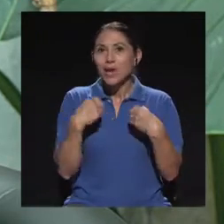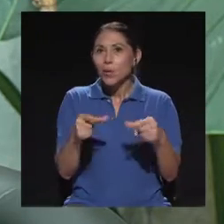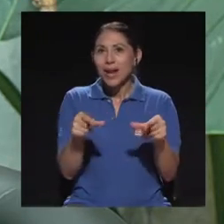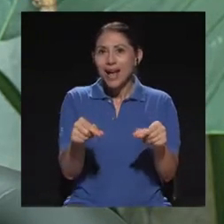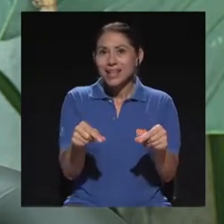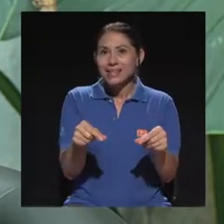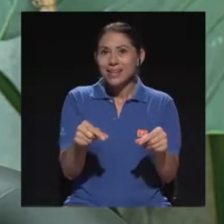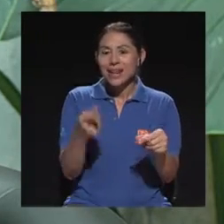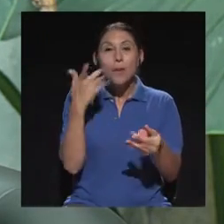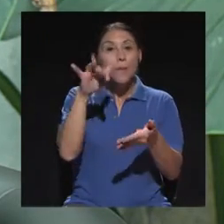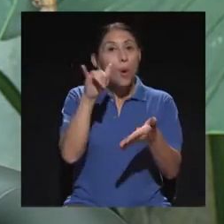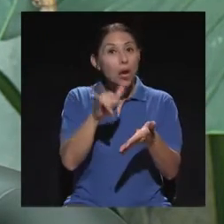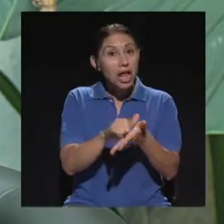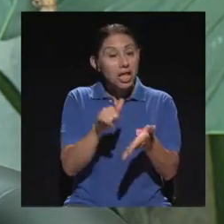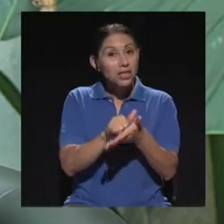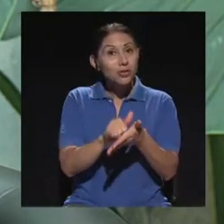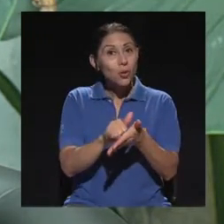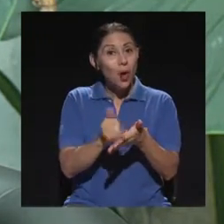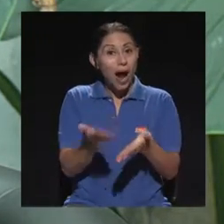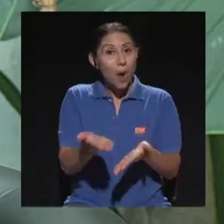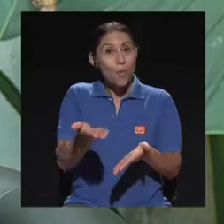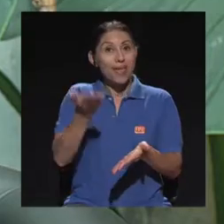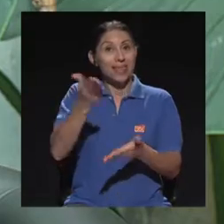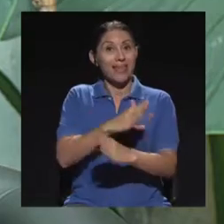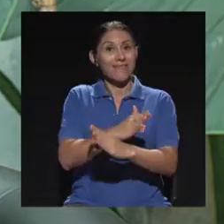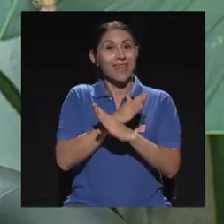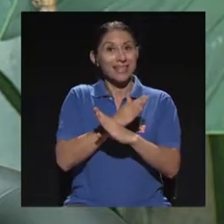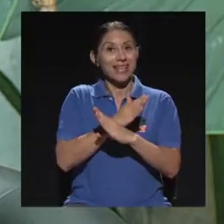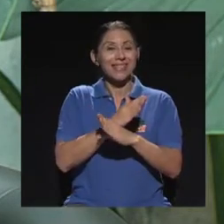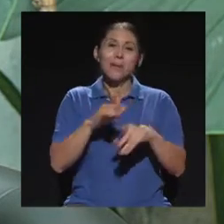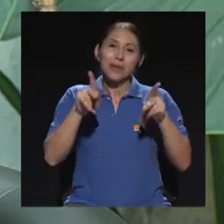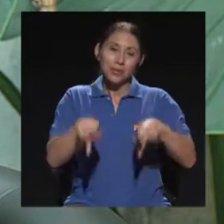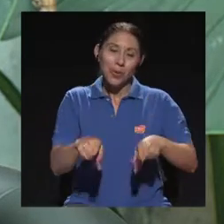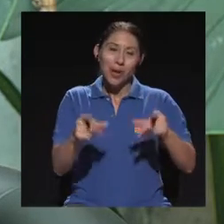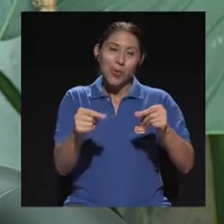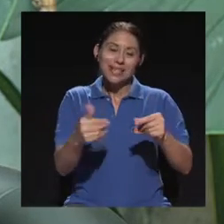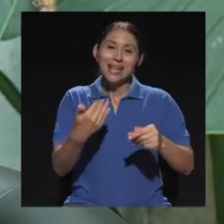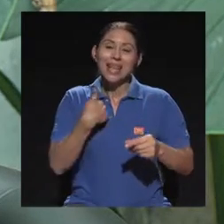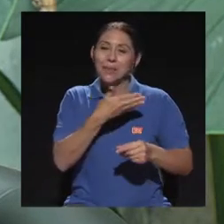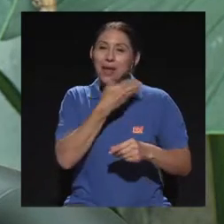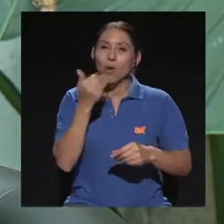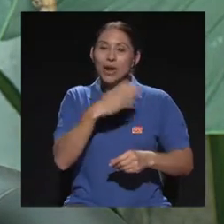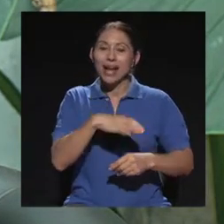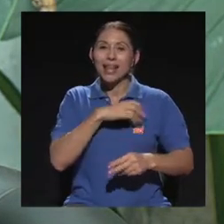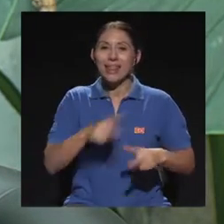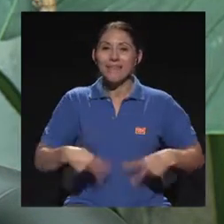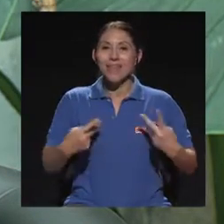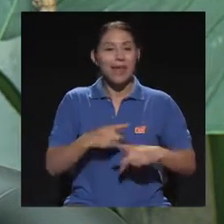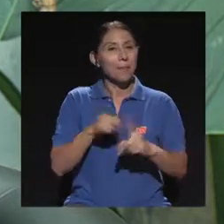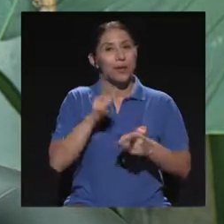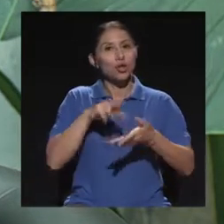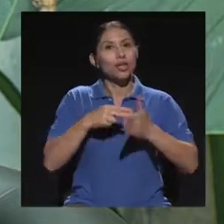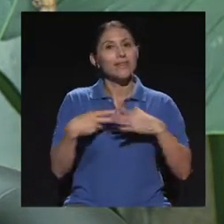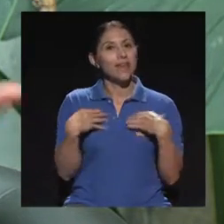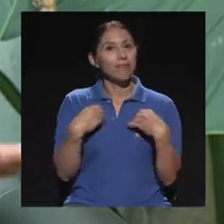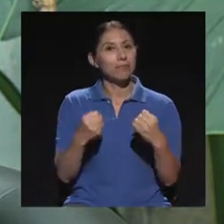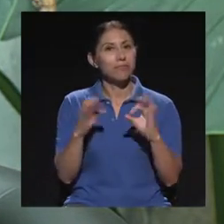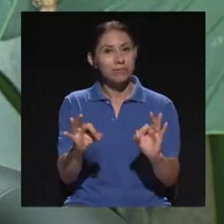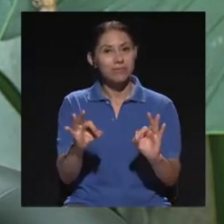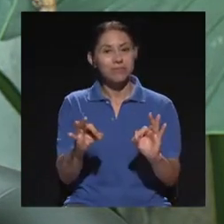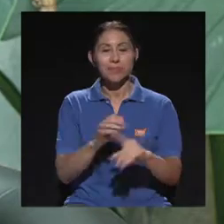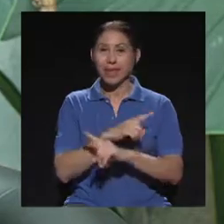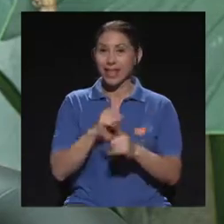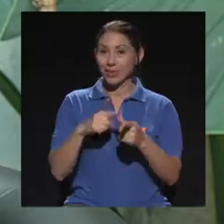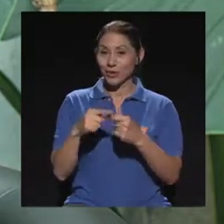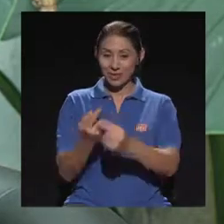con cáncer tenga una mejor calidad de vida. Pero no es que le cura el cáncer. ¿Verdad? Entonces, la uña de gato, cuando